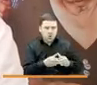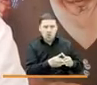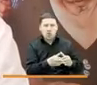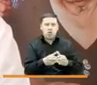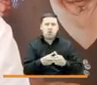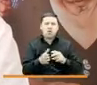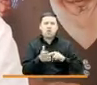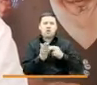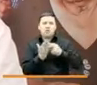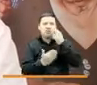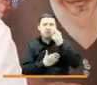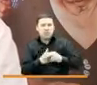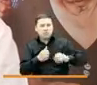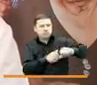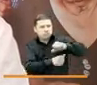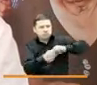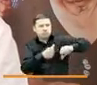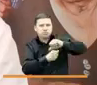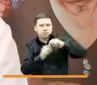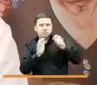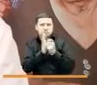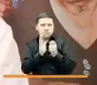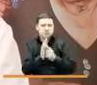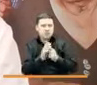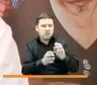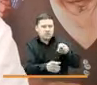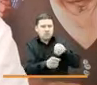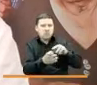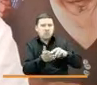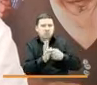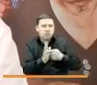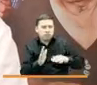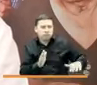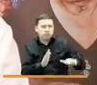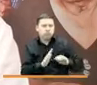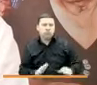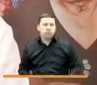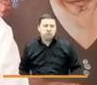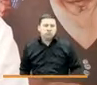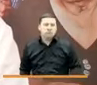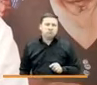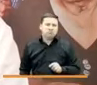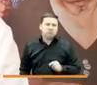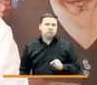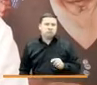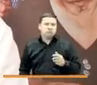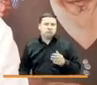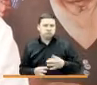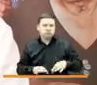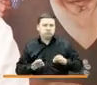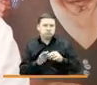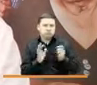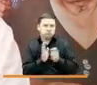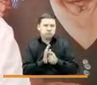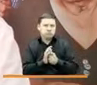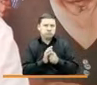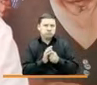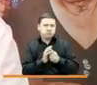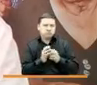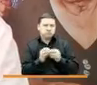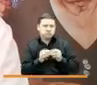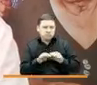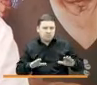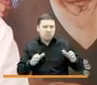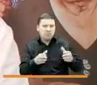de lo que eran proyectos productivos dentro de lo que fue también la parte de restitución